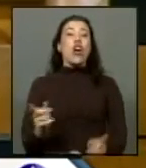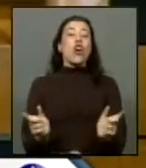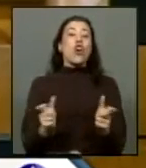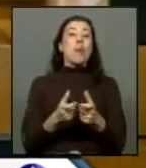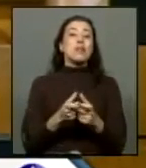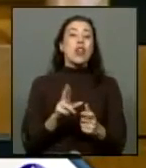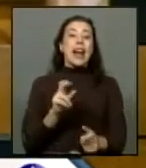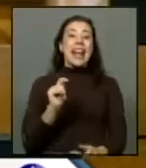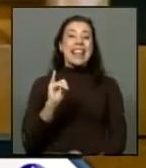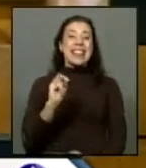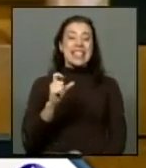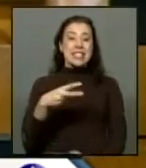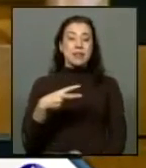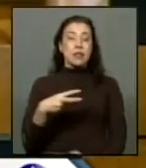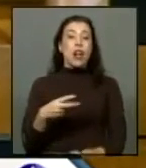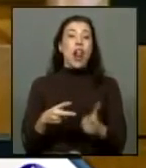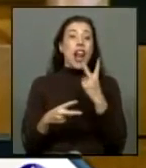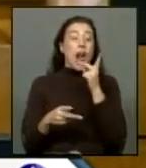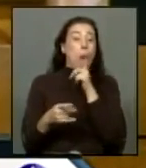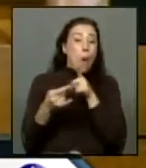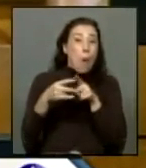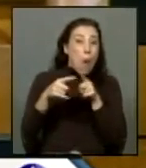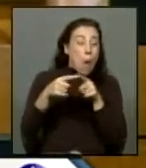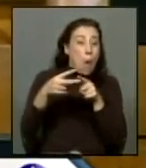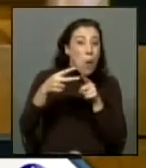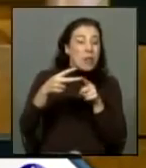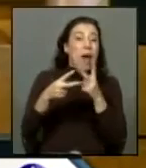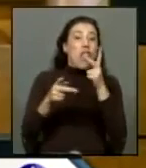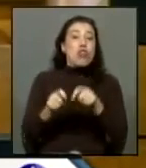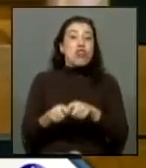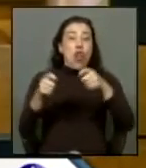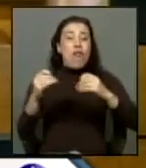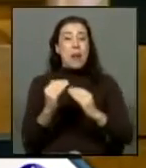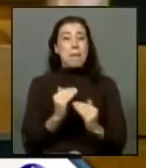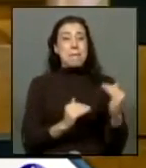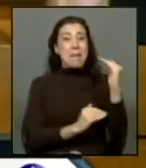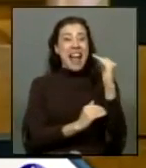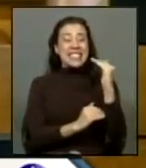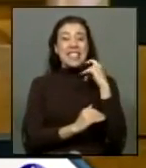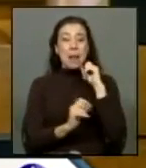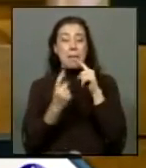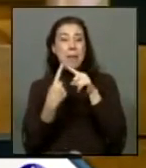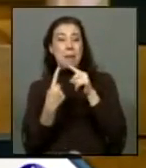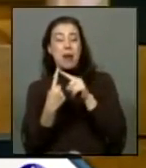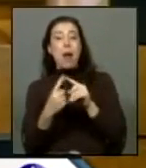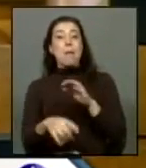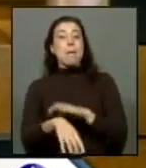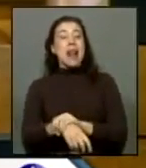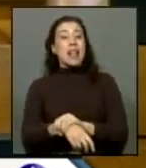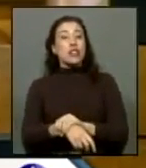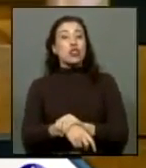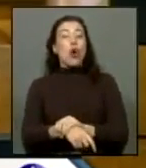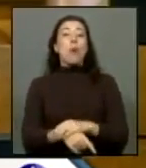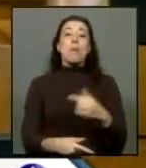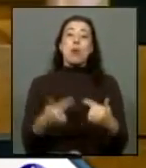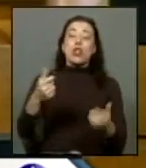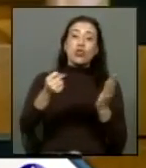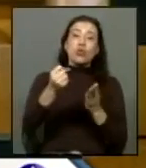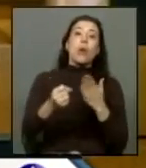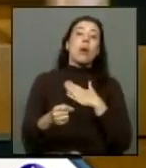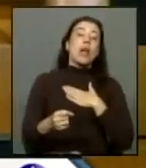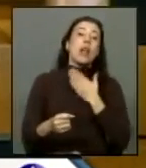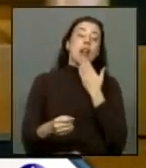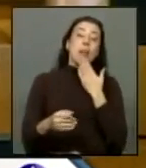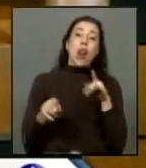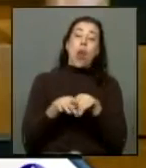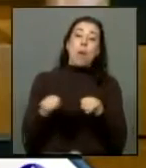esta última doblemente superior a la primera y que los presos políticos y torturados piden se iguale no